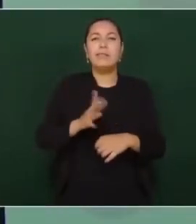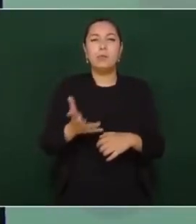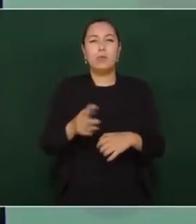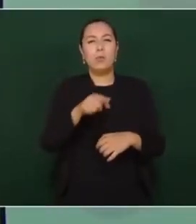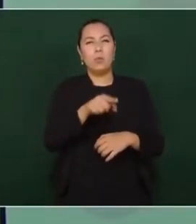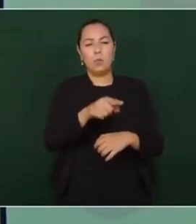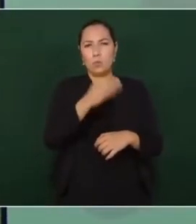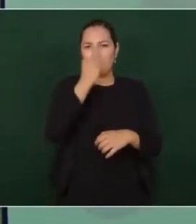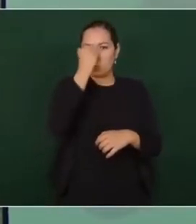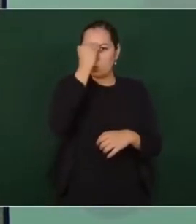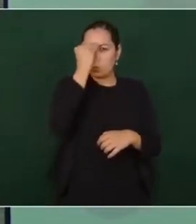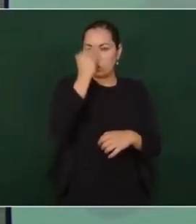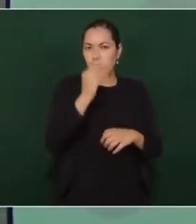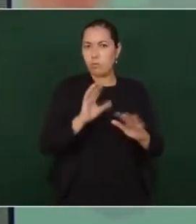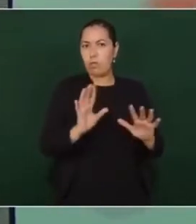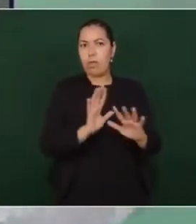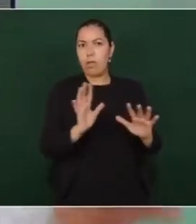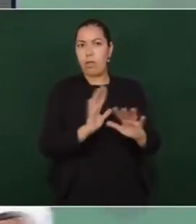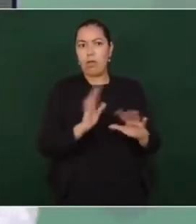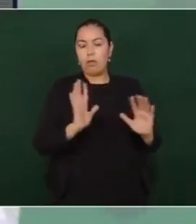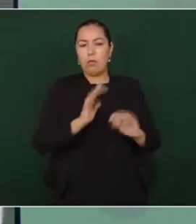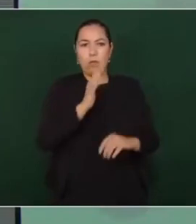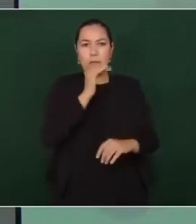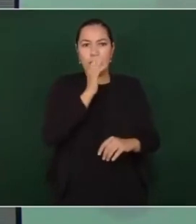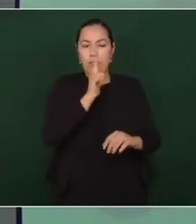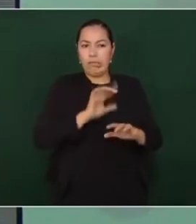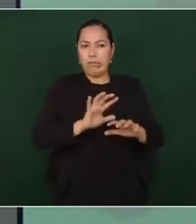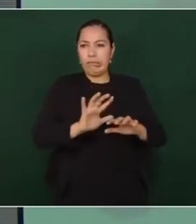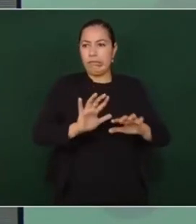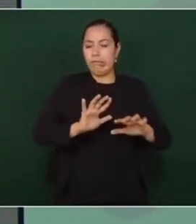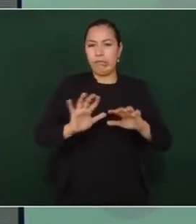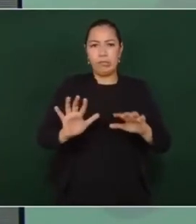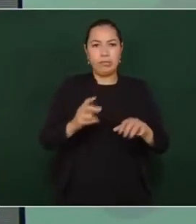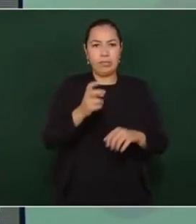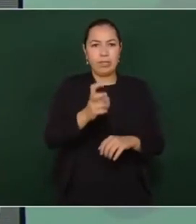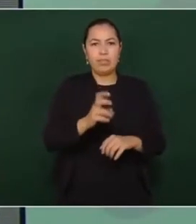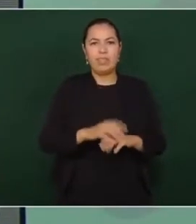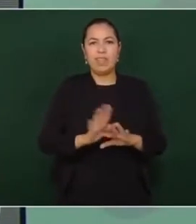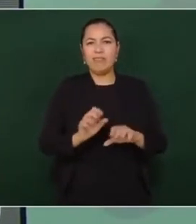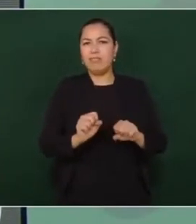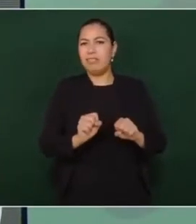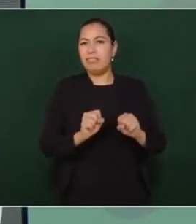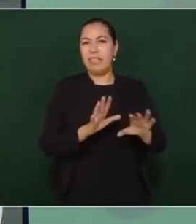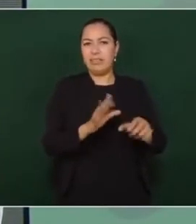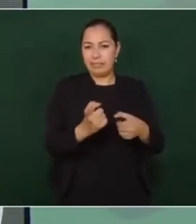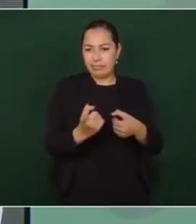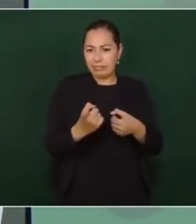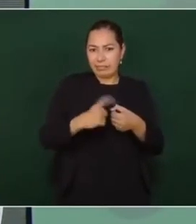monstruos que ya no pueden ser recuperados. Además,